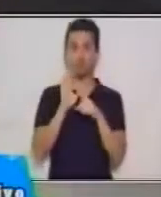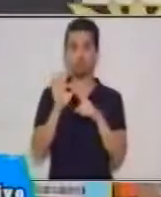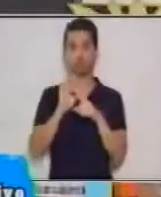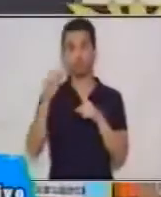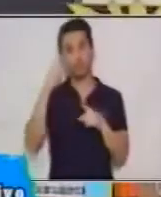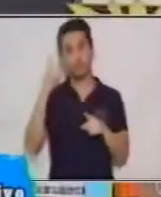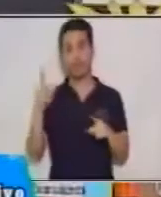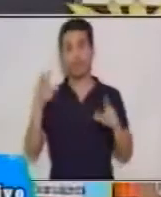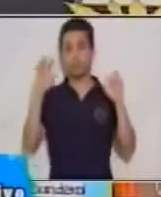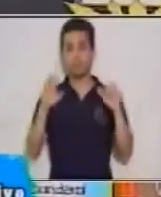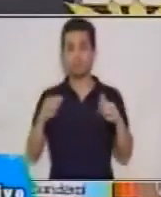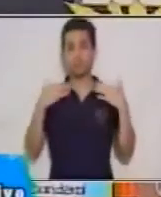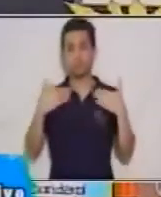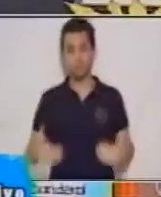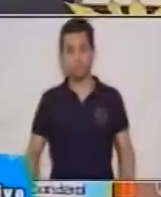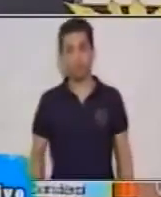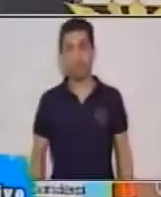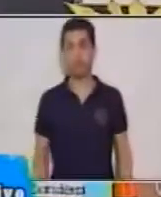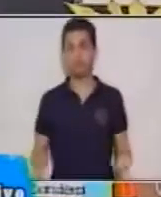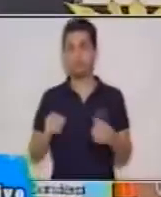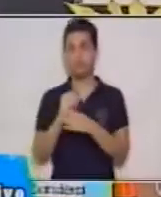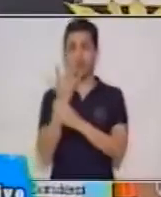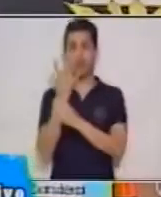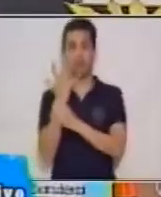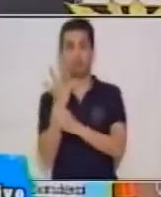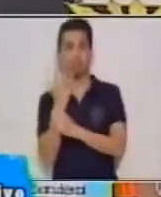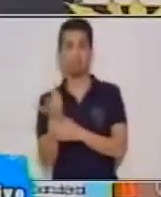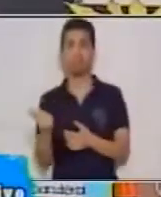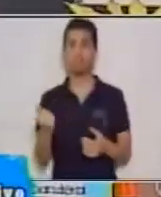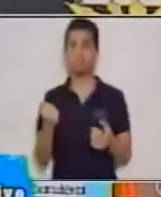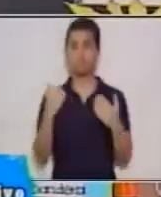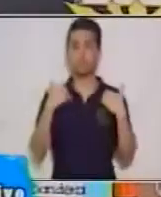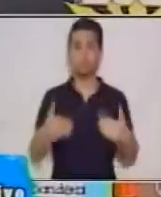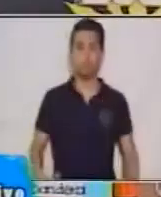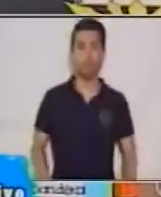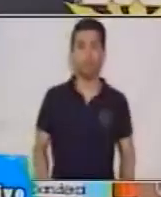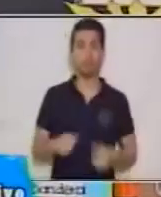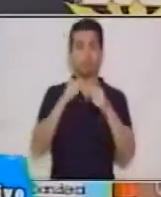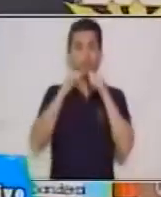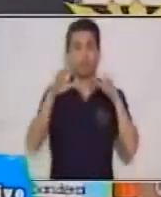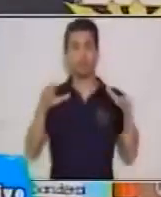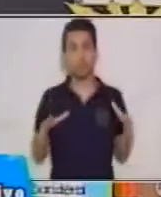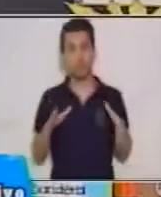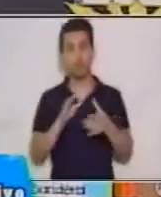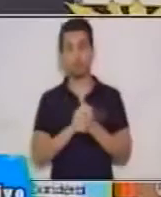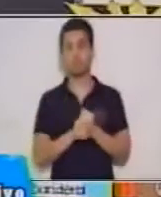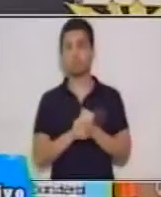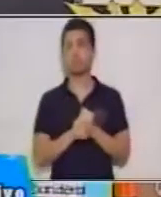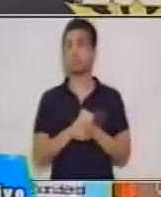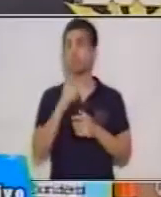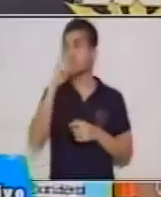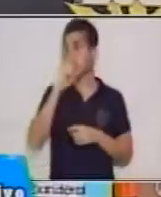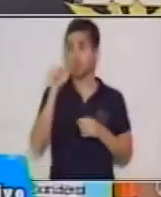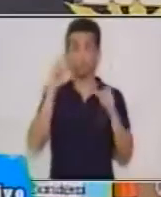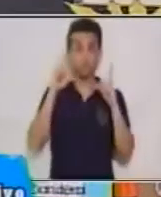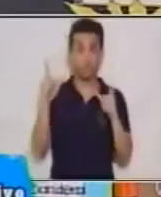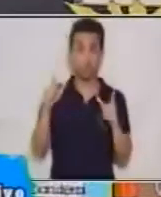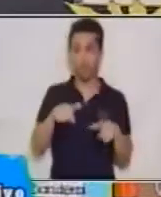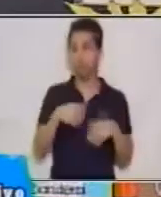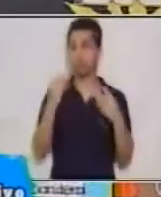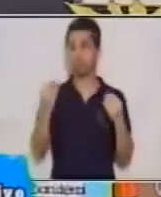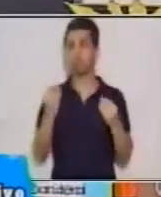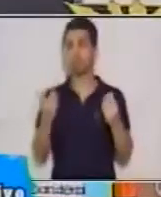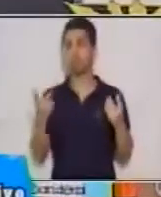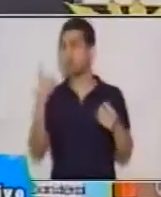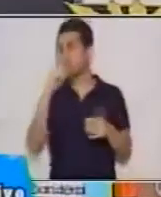animales. Porque sin el sol nosotros no vamos a poder sobrevivir. ¿Y de qué manera? Pues sería